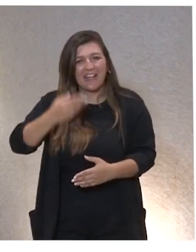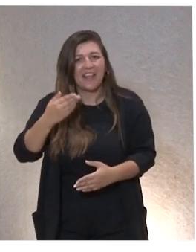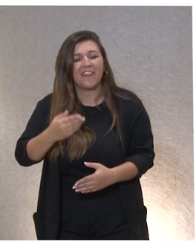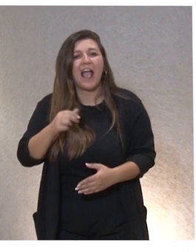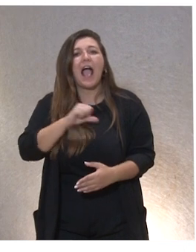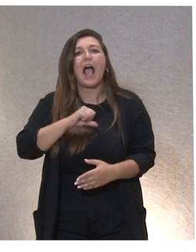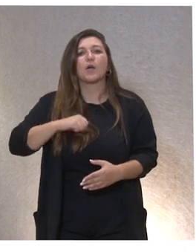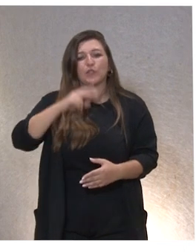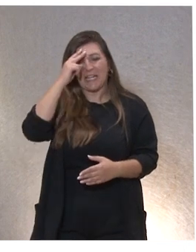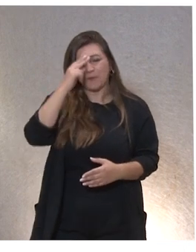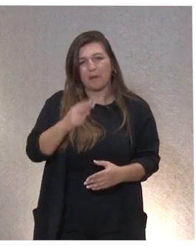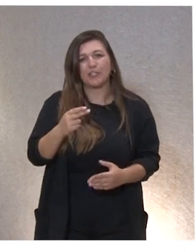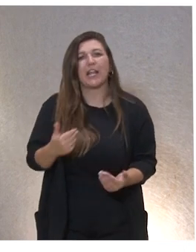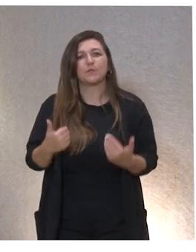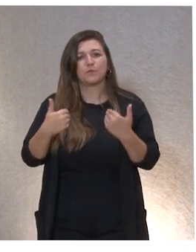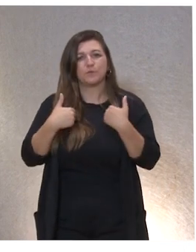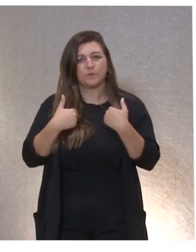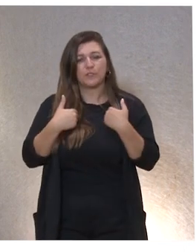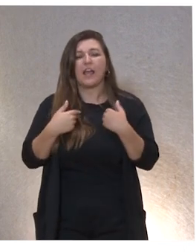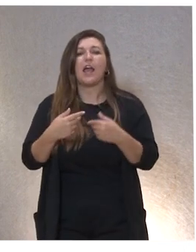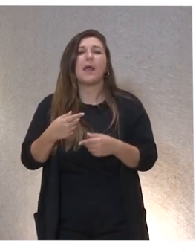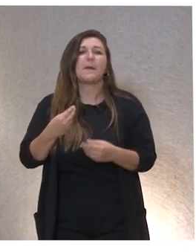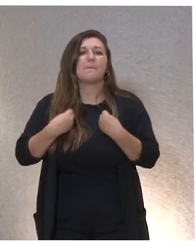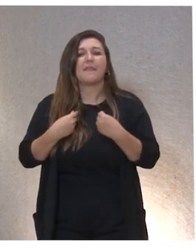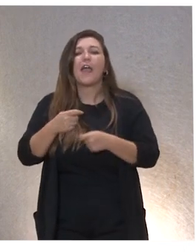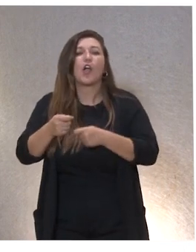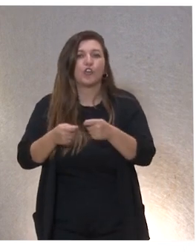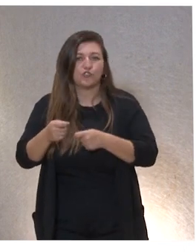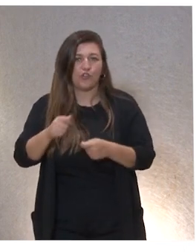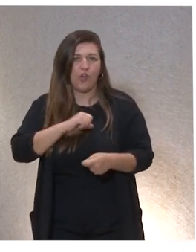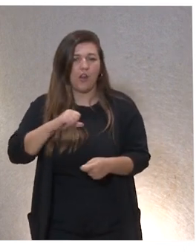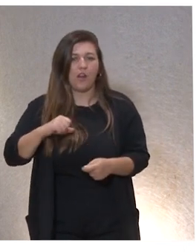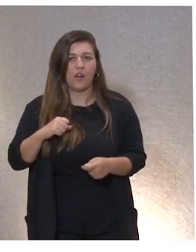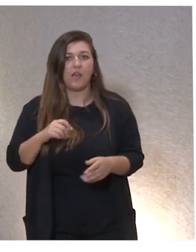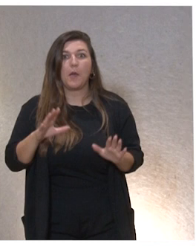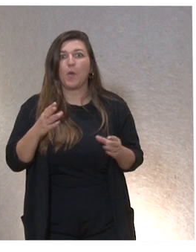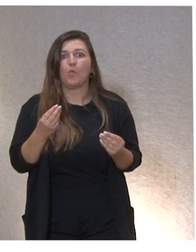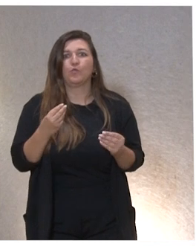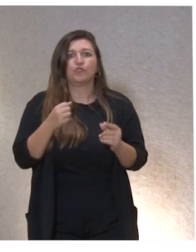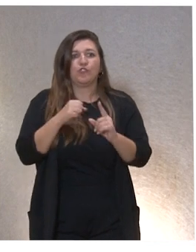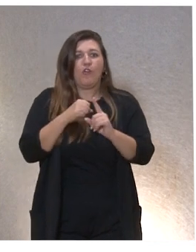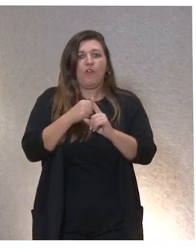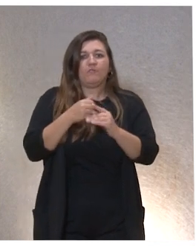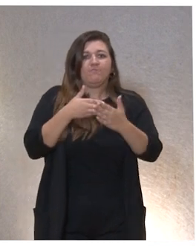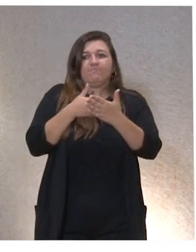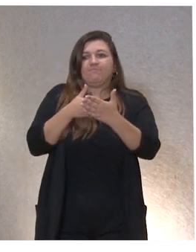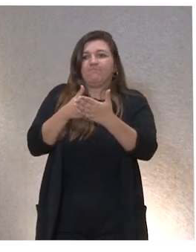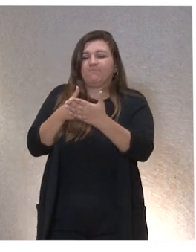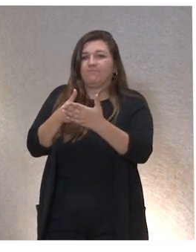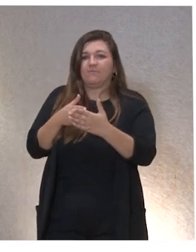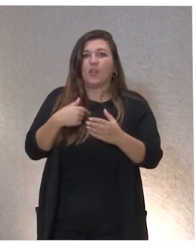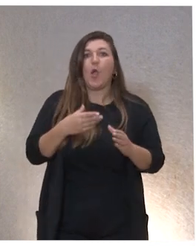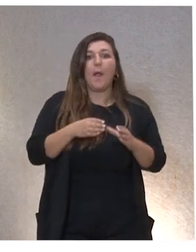autorrespeto y responsabilidad, control sobre su vida. ¿Qué pasa? Que había mucha resistencia, claro, porque si hubiera ese barco,